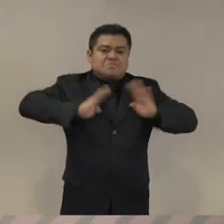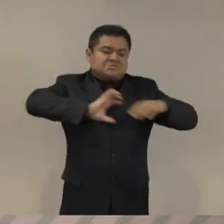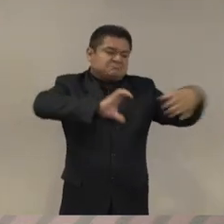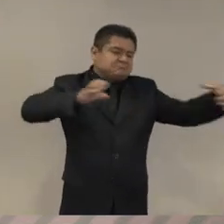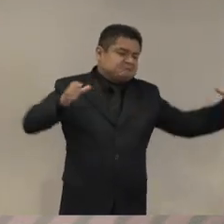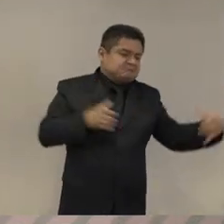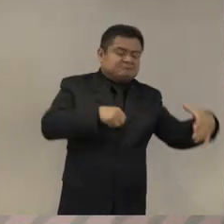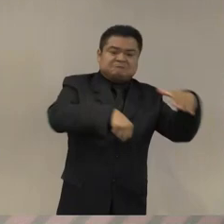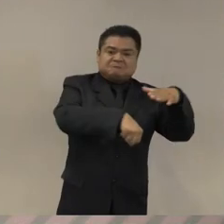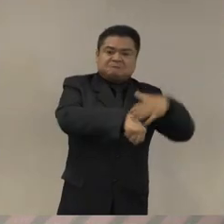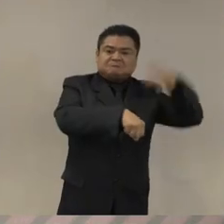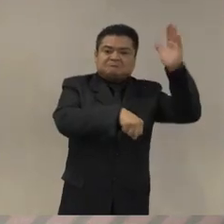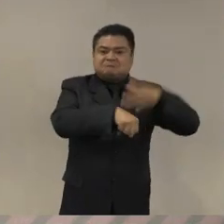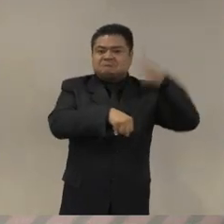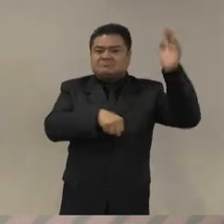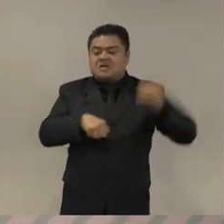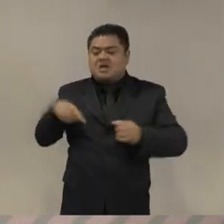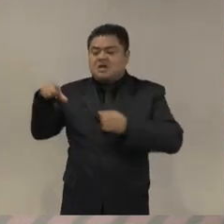¿cuál es el proyecto?